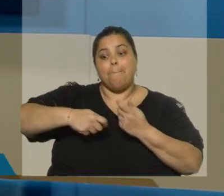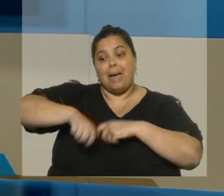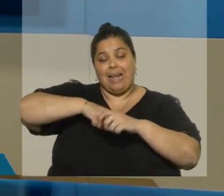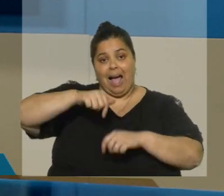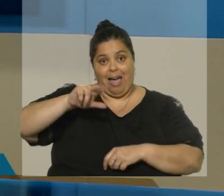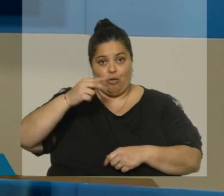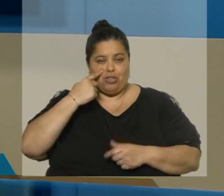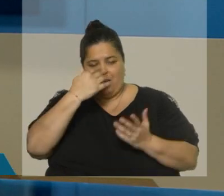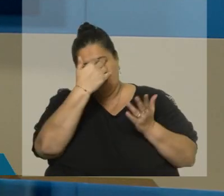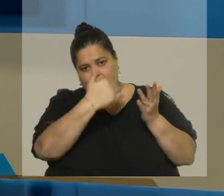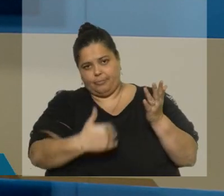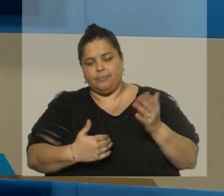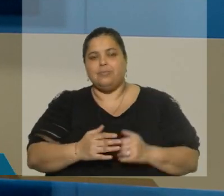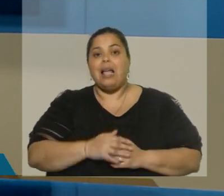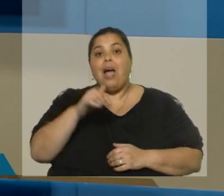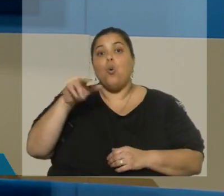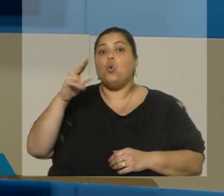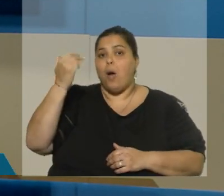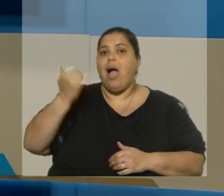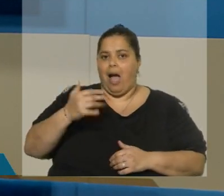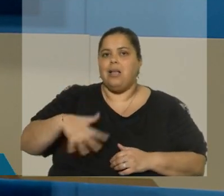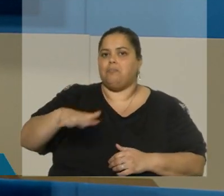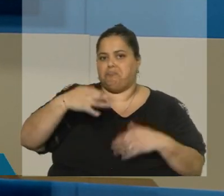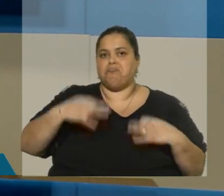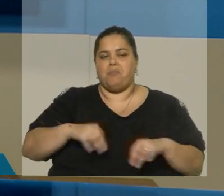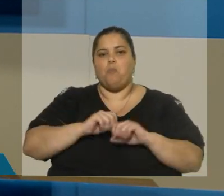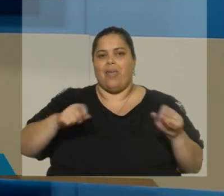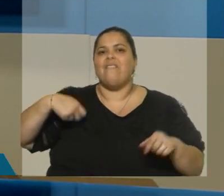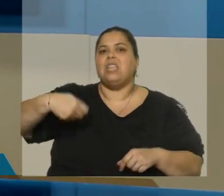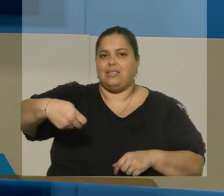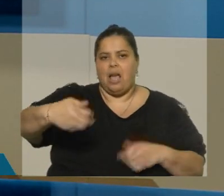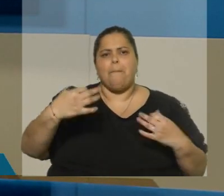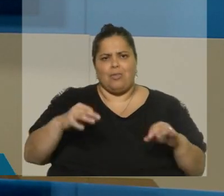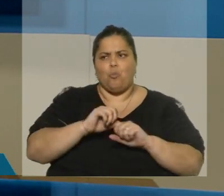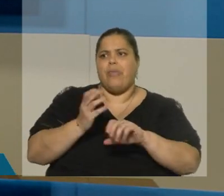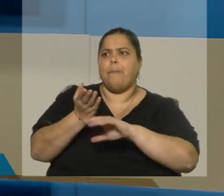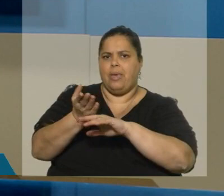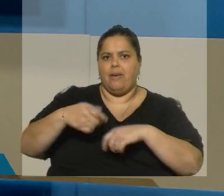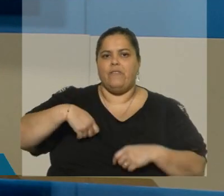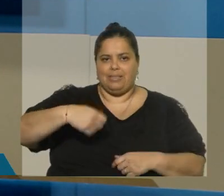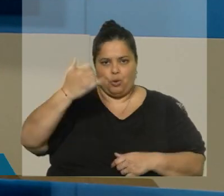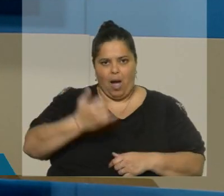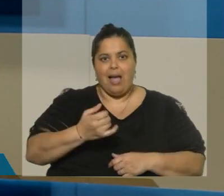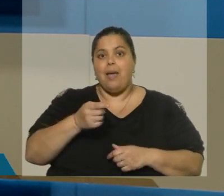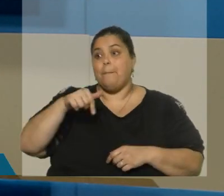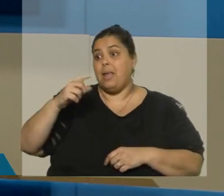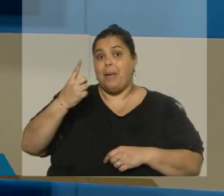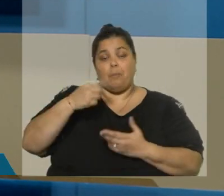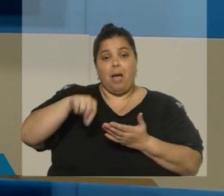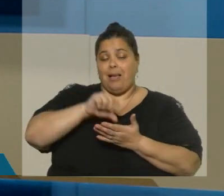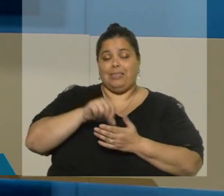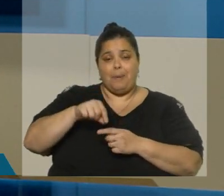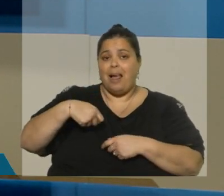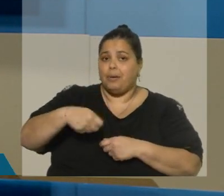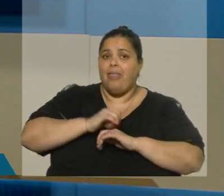el calendario. Uruguay está en muy buenas condiciones para acceder a financiamiento. Como decíamos, fue de los primeros países en emitir deuda en pleno proceso